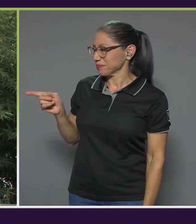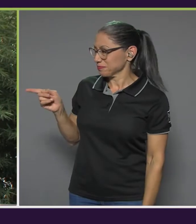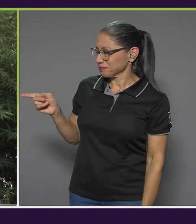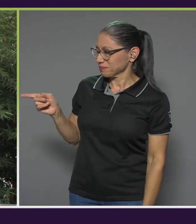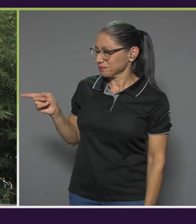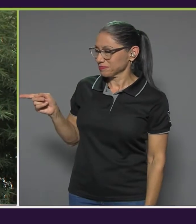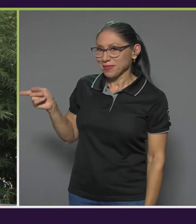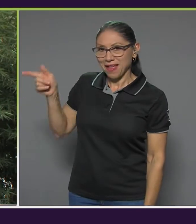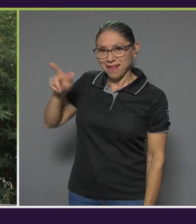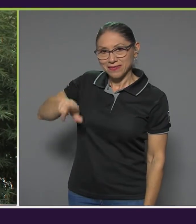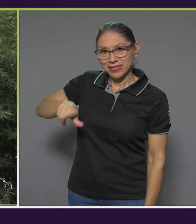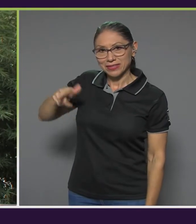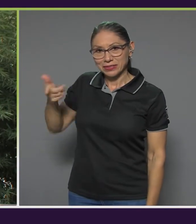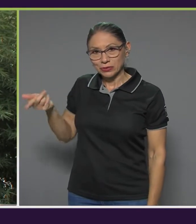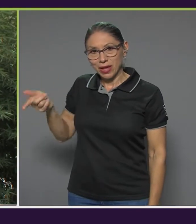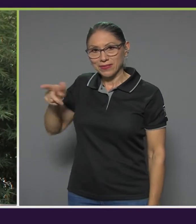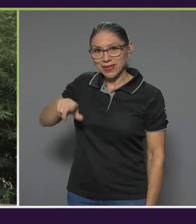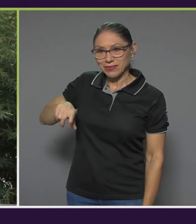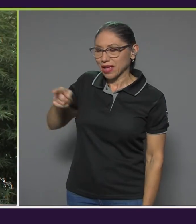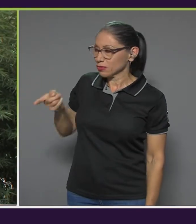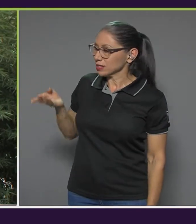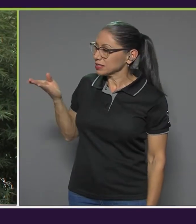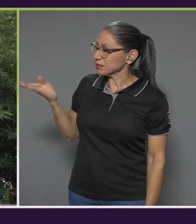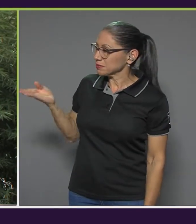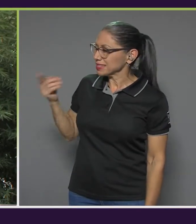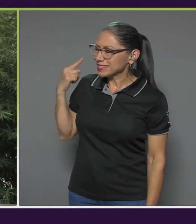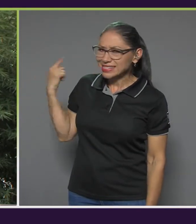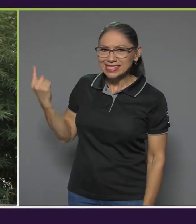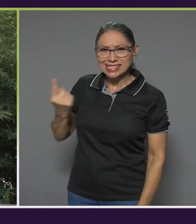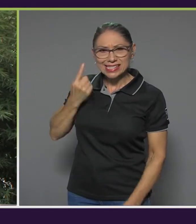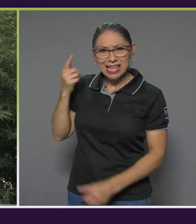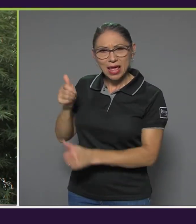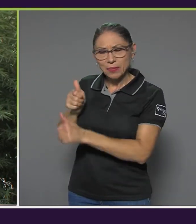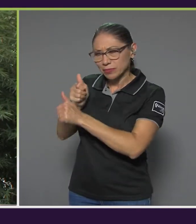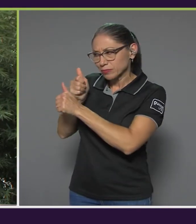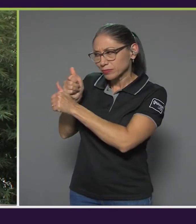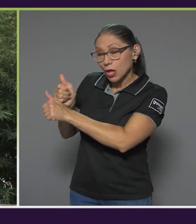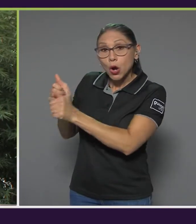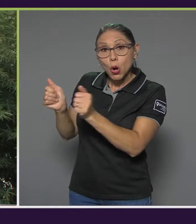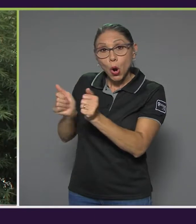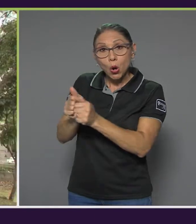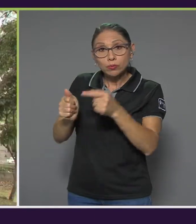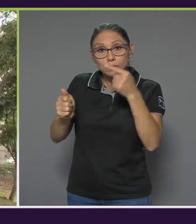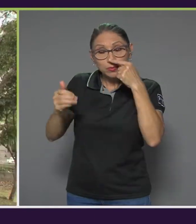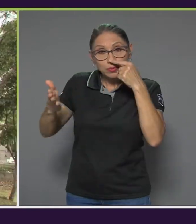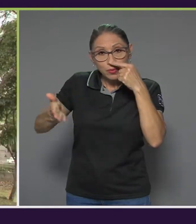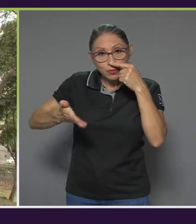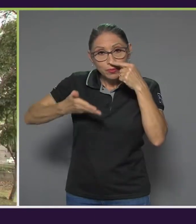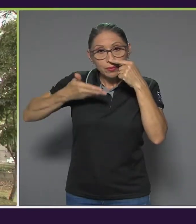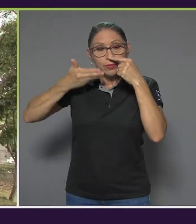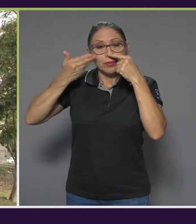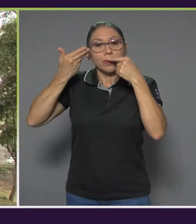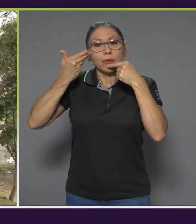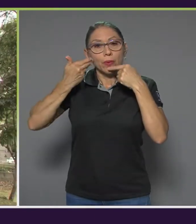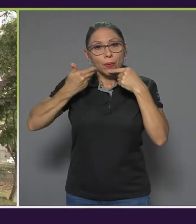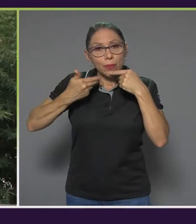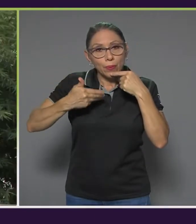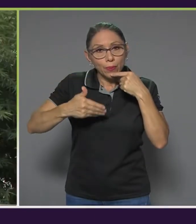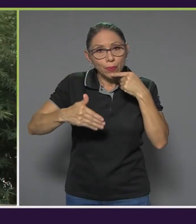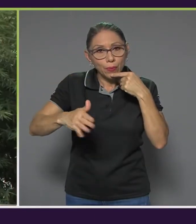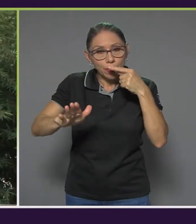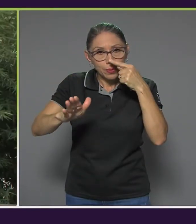brazo vuelve a subir, siempre siguiendo los ejercicios de respiración. Tomamos aire y botamos,